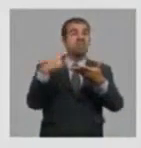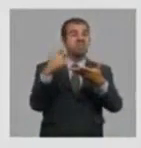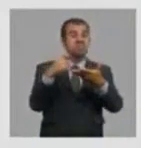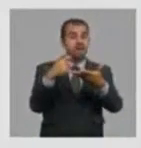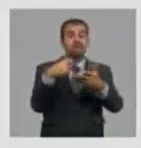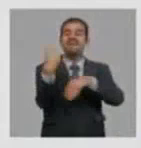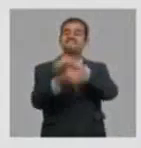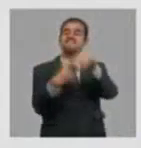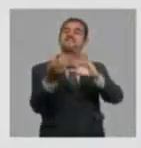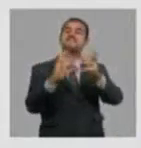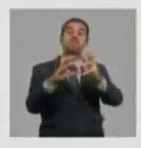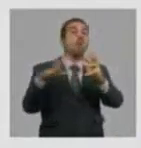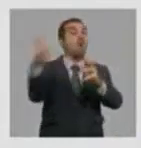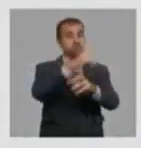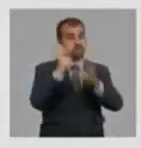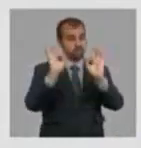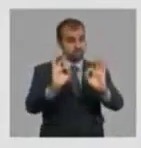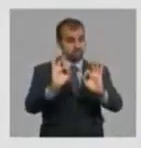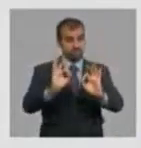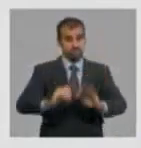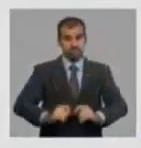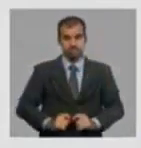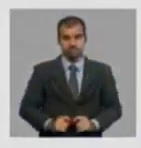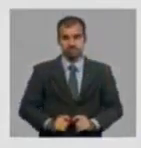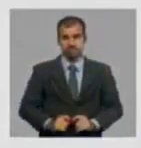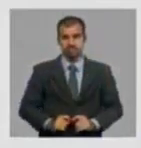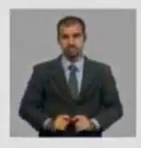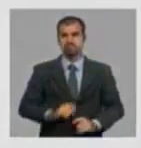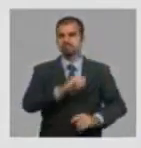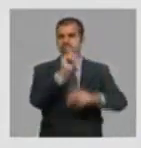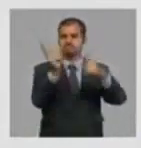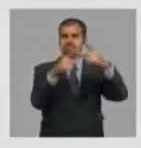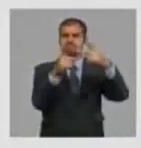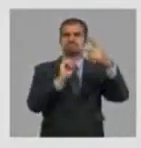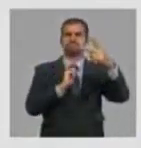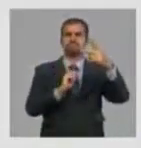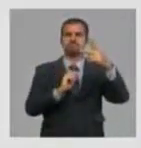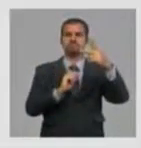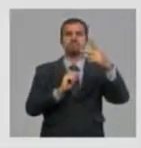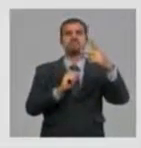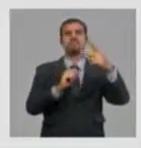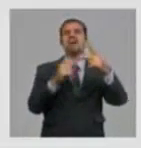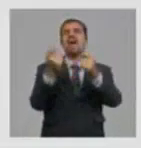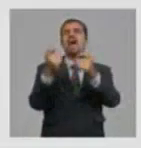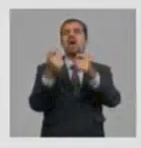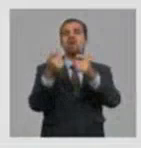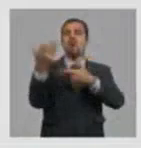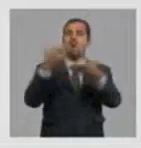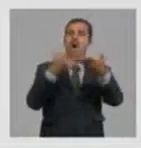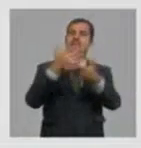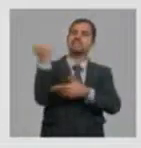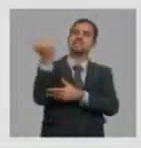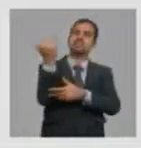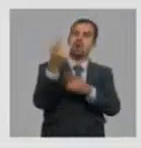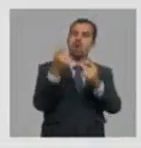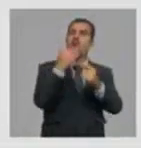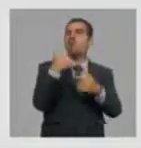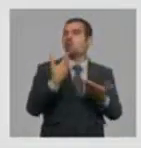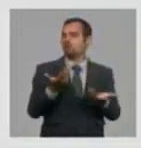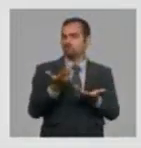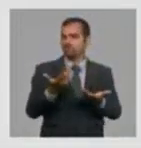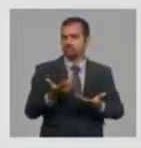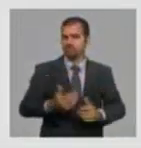productivo, desde el conocimiento. Cierra el ciclo económico en el mercado nacional y en el exterior. O sea, no es solamente para